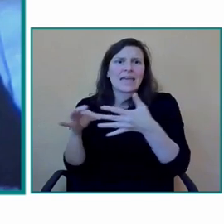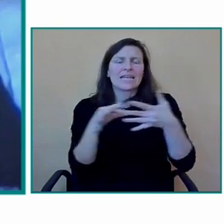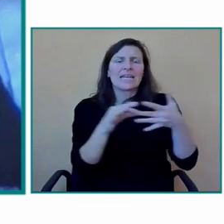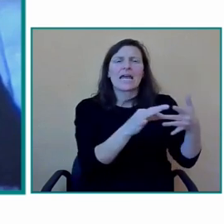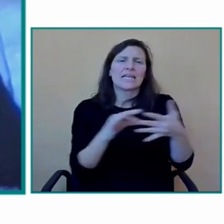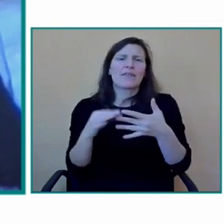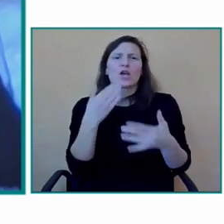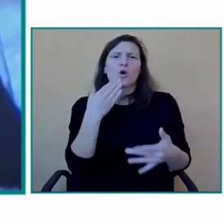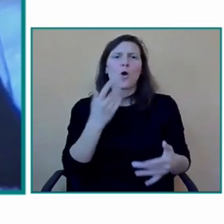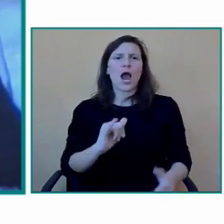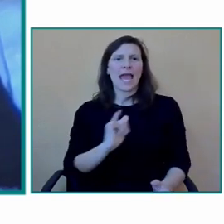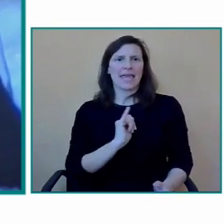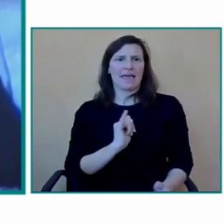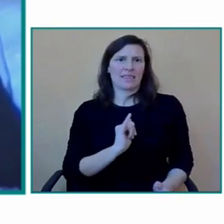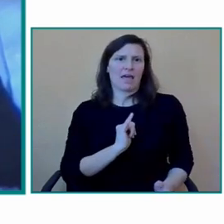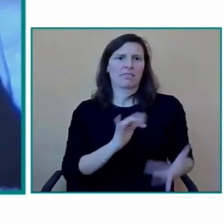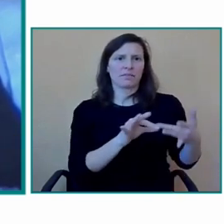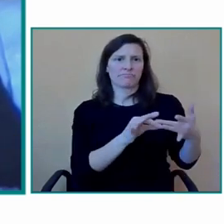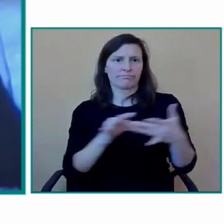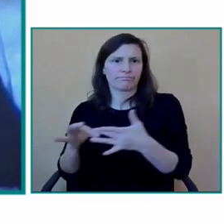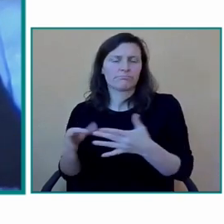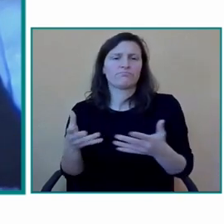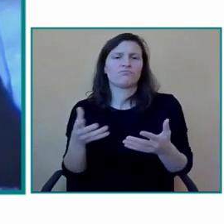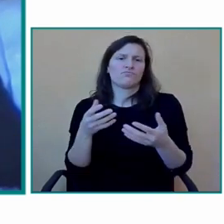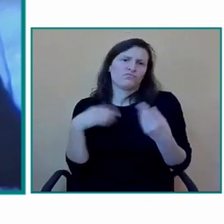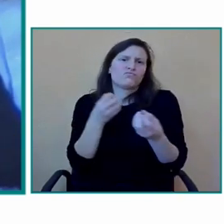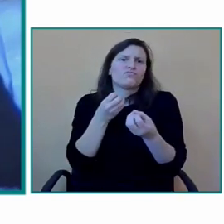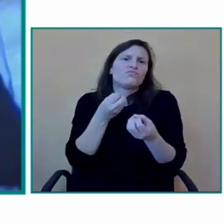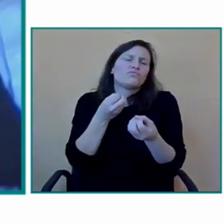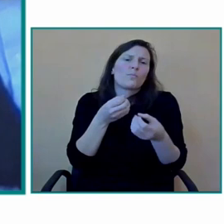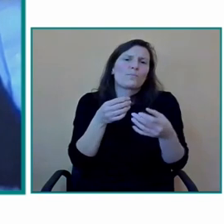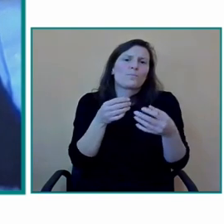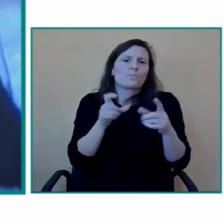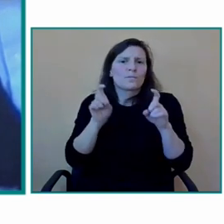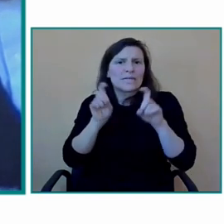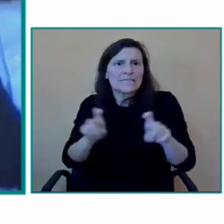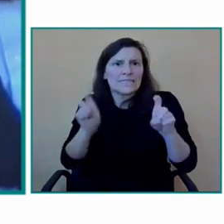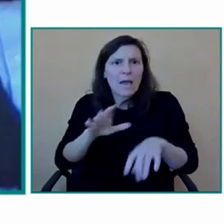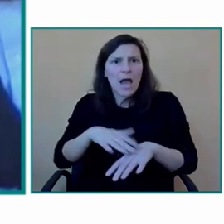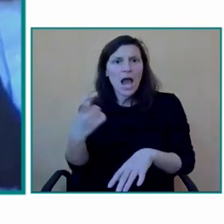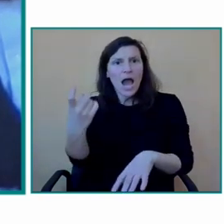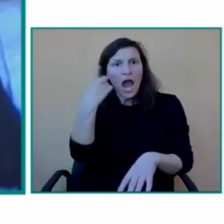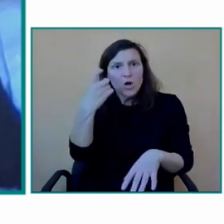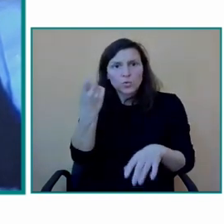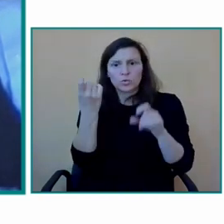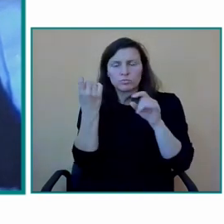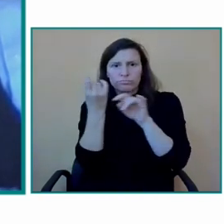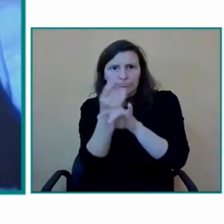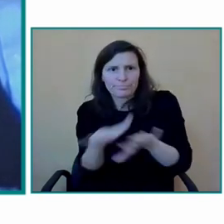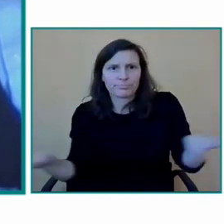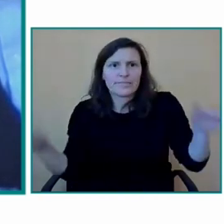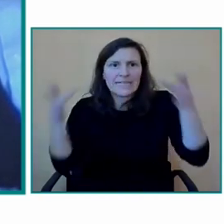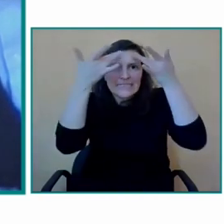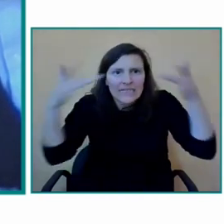como personas sordas que van a transmitiendo a nuestro alumnado y obviamente para todos también aquellos oyentes que